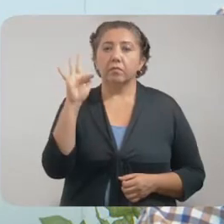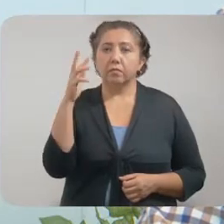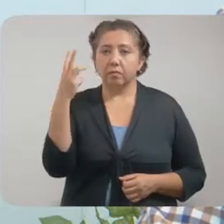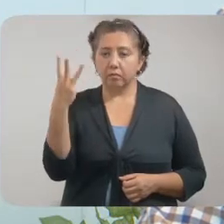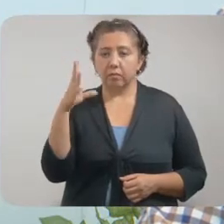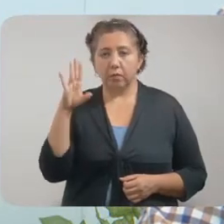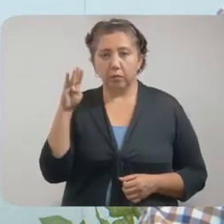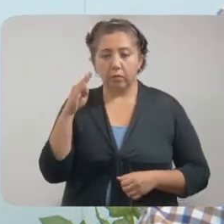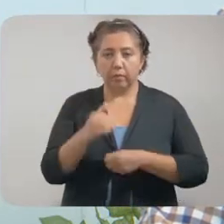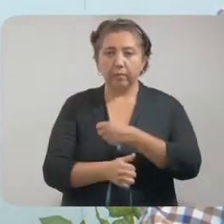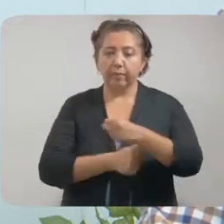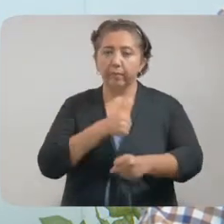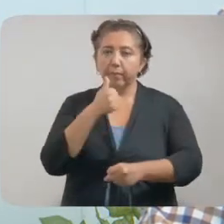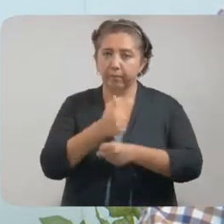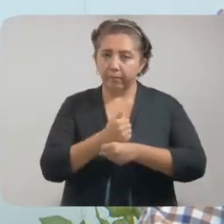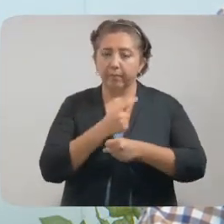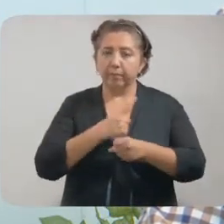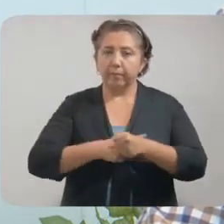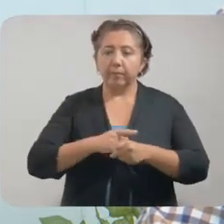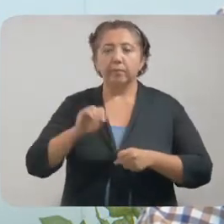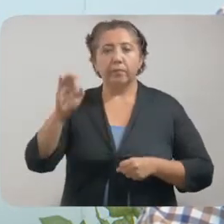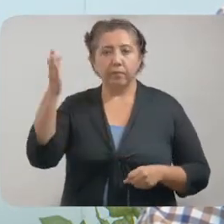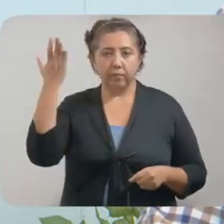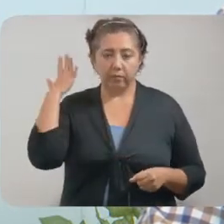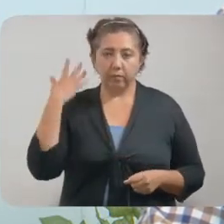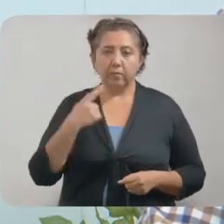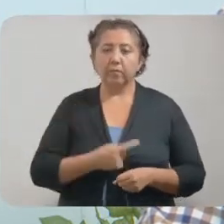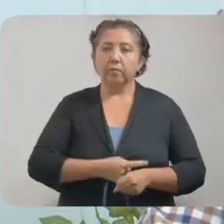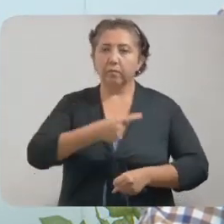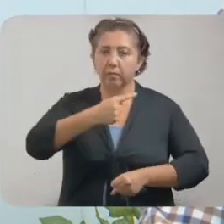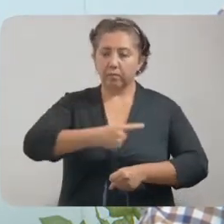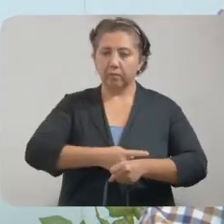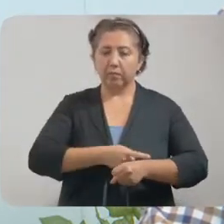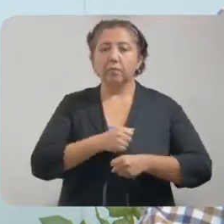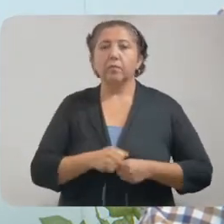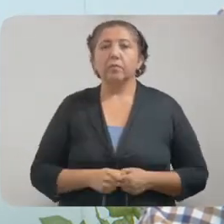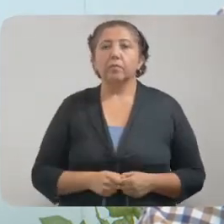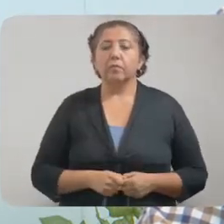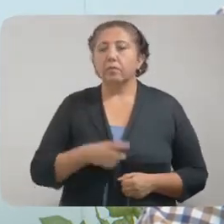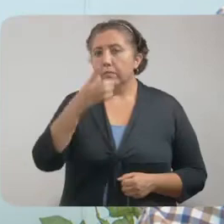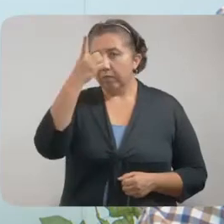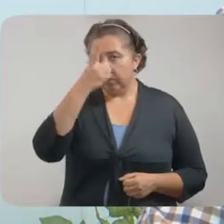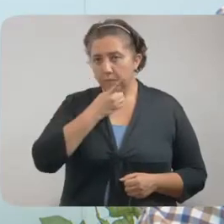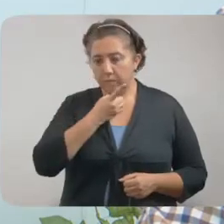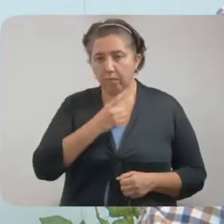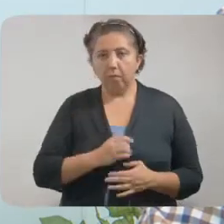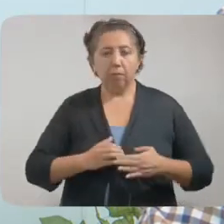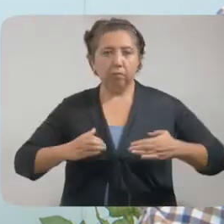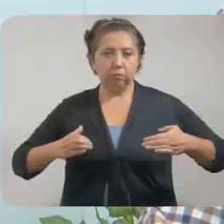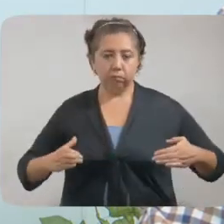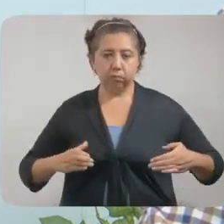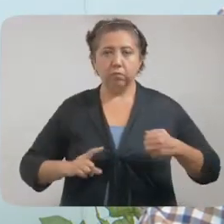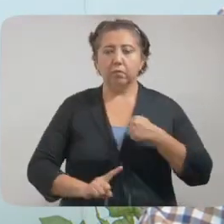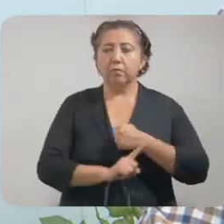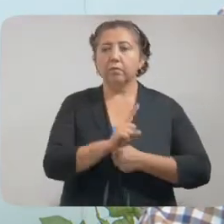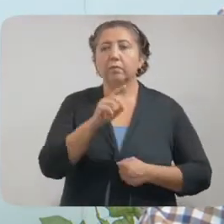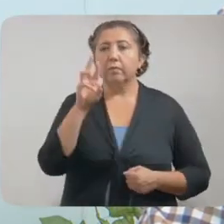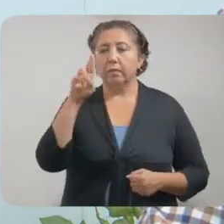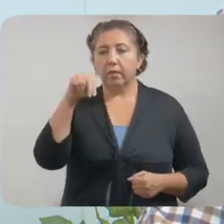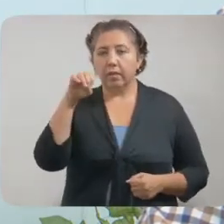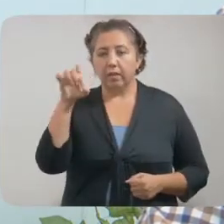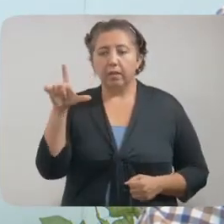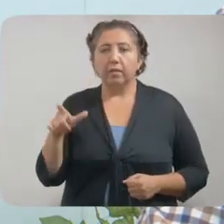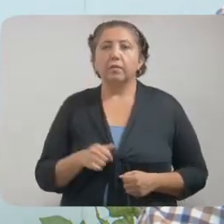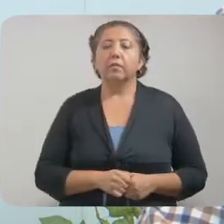a 90 años. Sus principales enfermedades fueron hipertensión arterial, diabetes, obesidad, insuficiencia renal